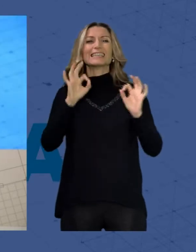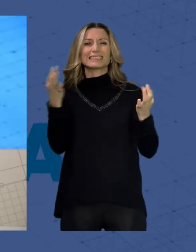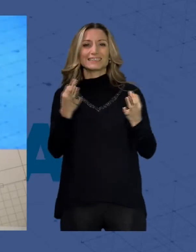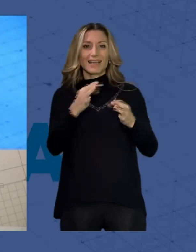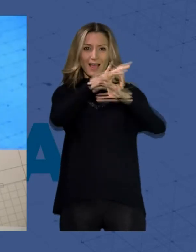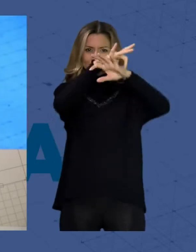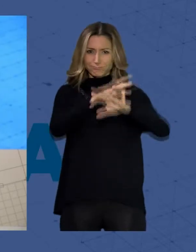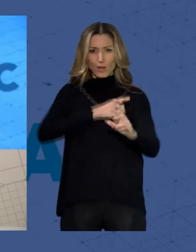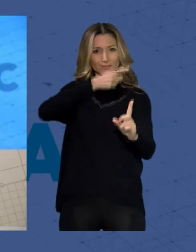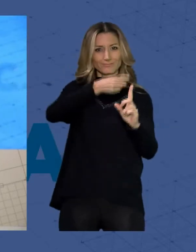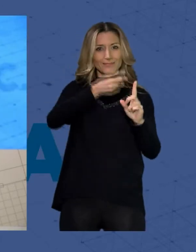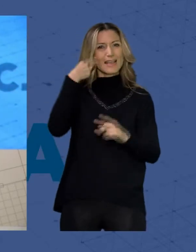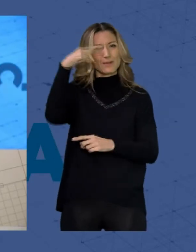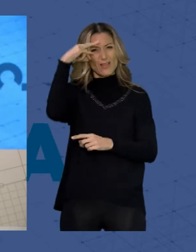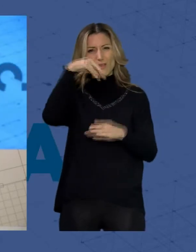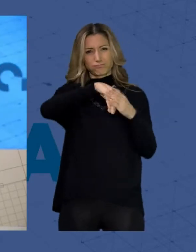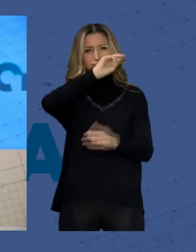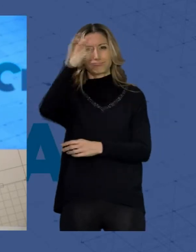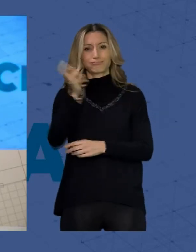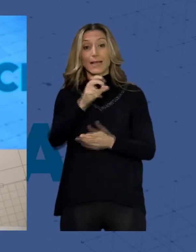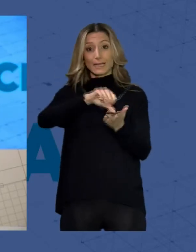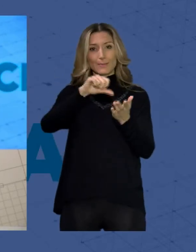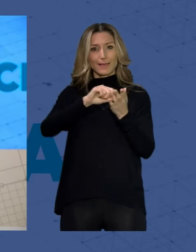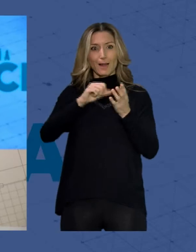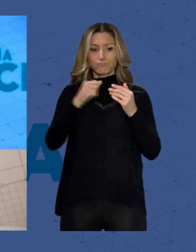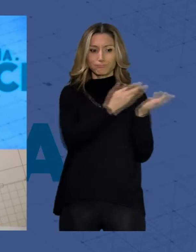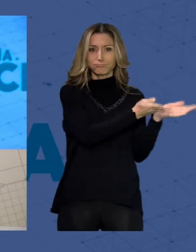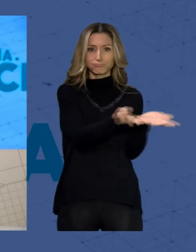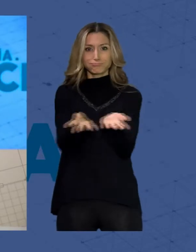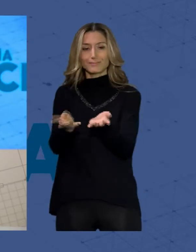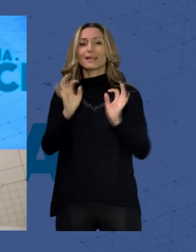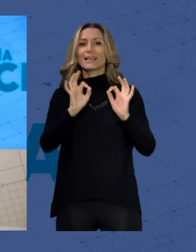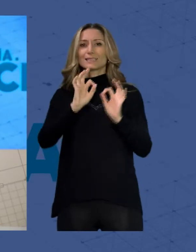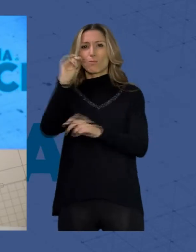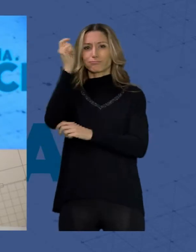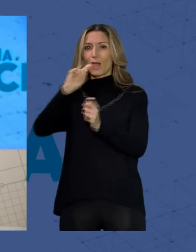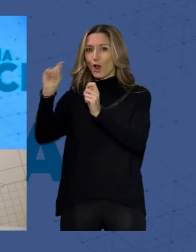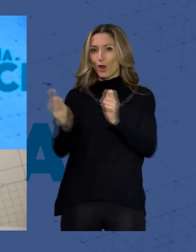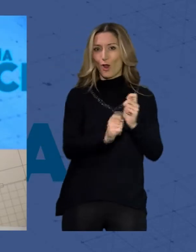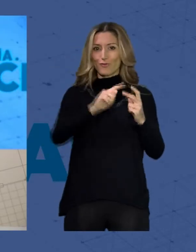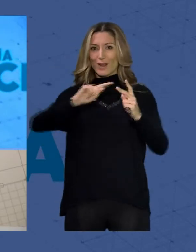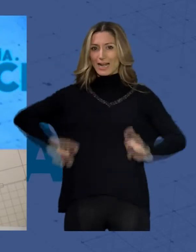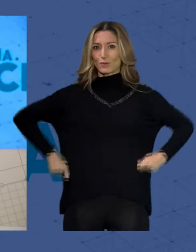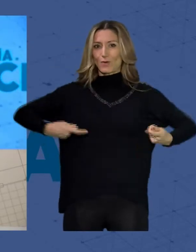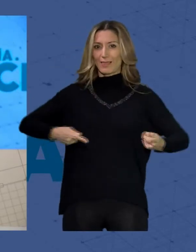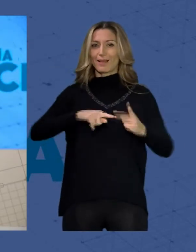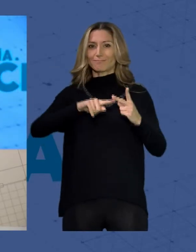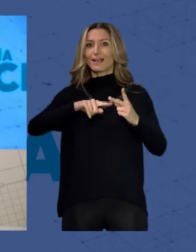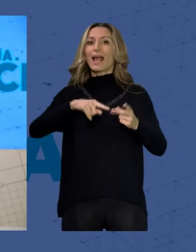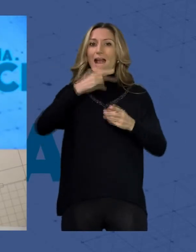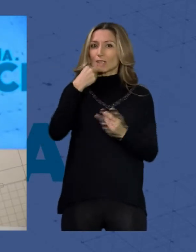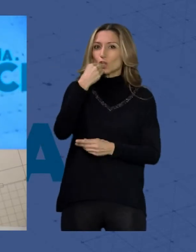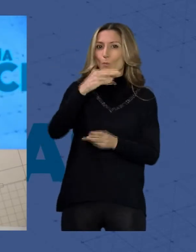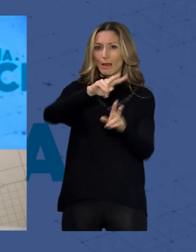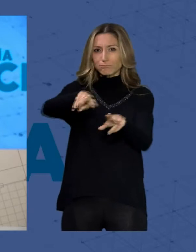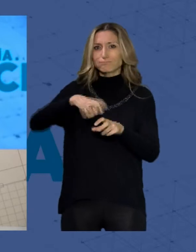experiencias. La capital mostraba su potencial con una oferta que combina golf, naturaleza, gastronomía, sol y playa. El